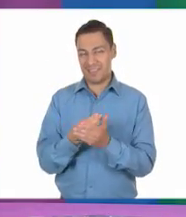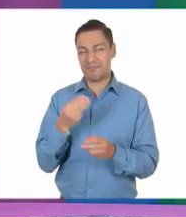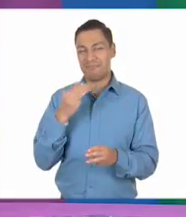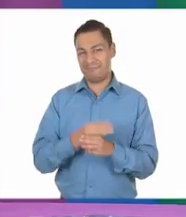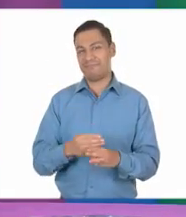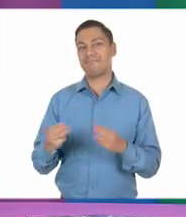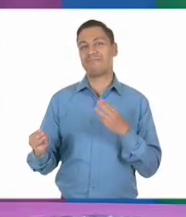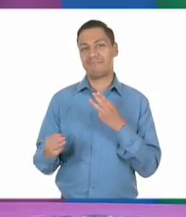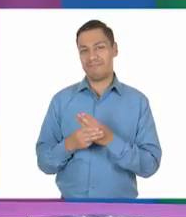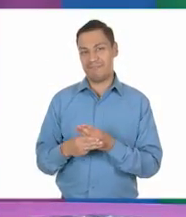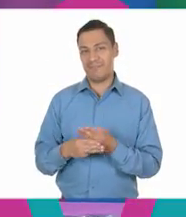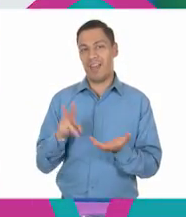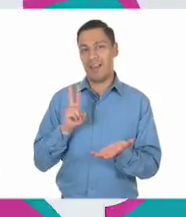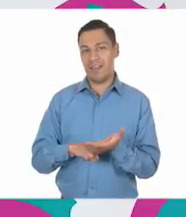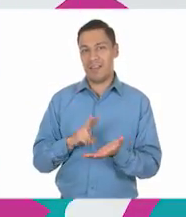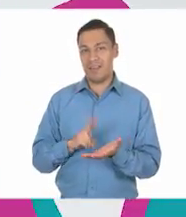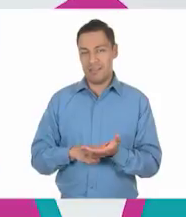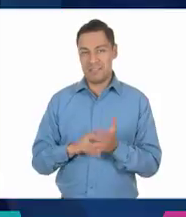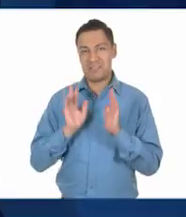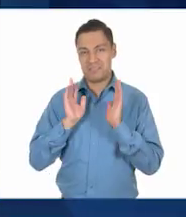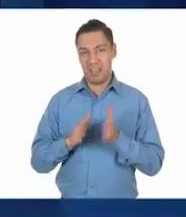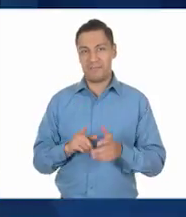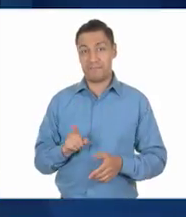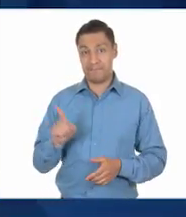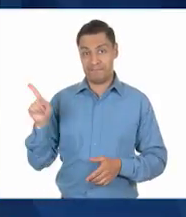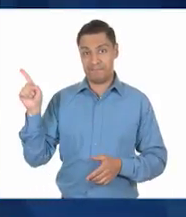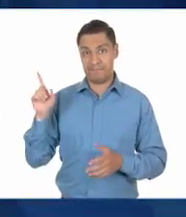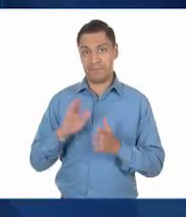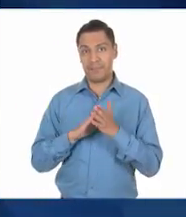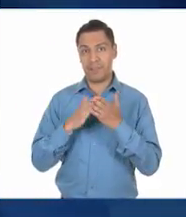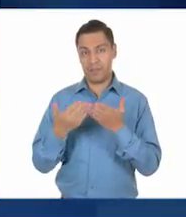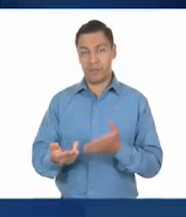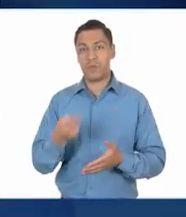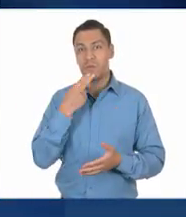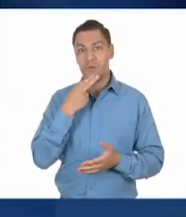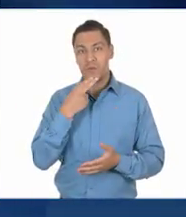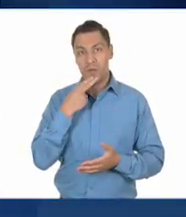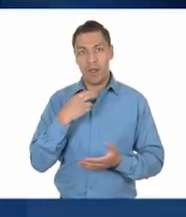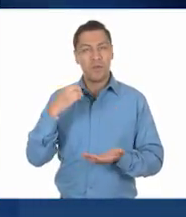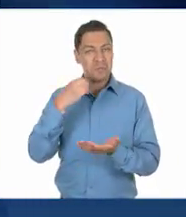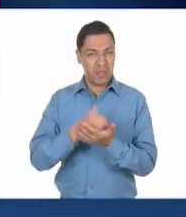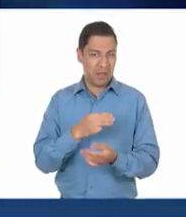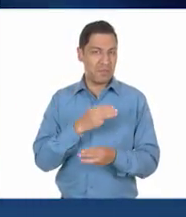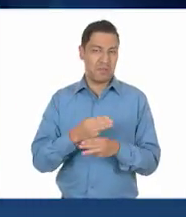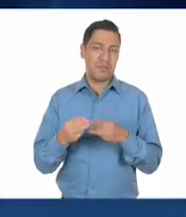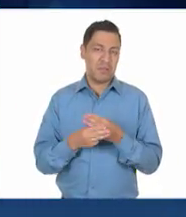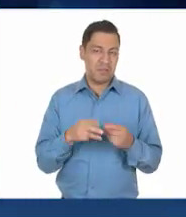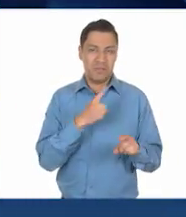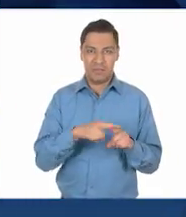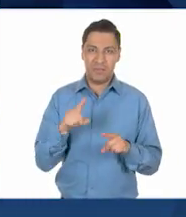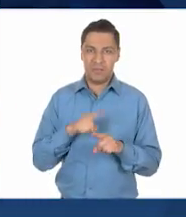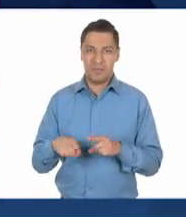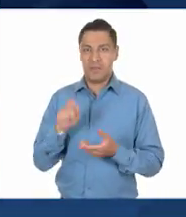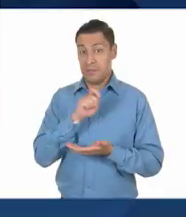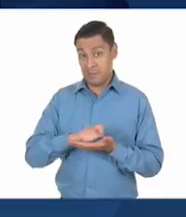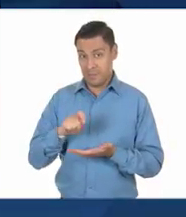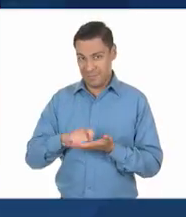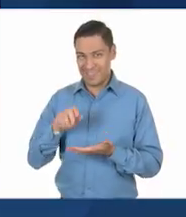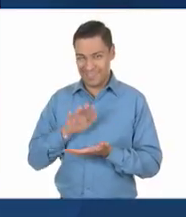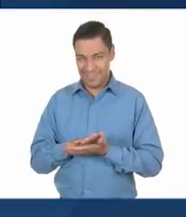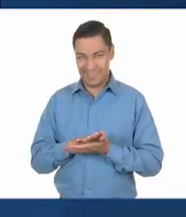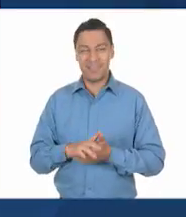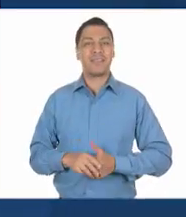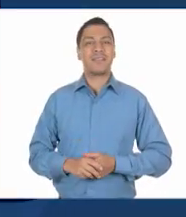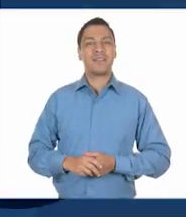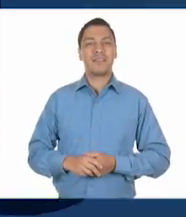Recuerden, les recomendamos tener a la mano su libro de texto, su cuaderno y materiales para escribir. Perfecto. Pues ya que